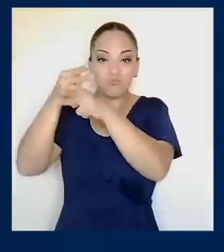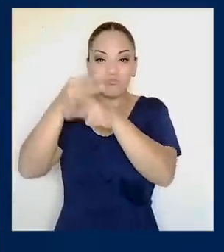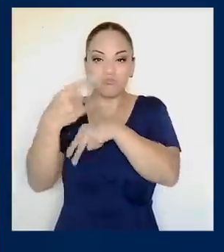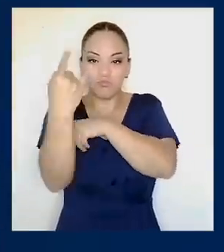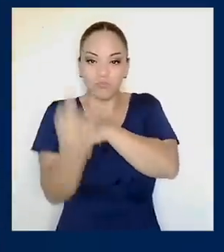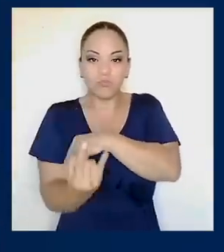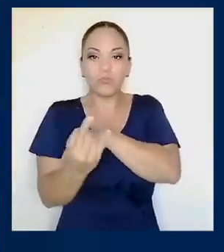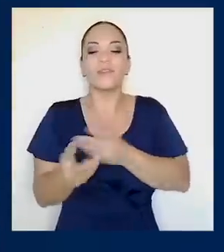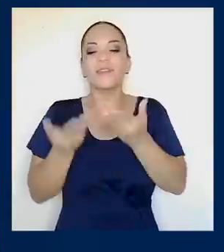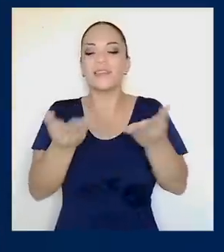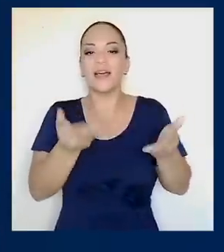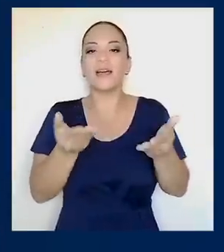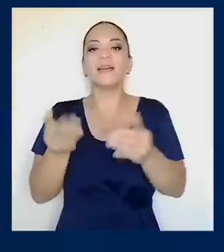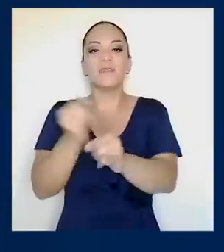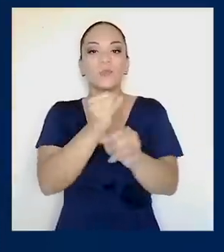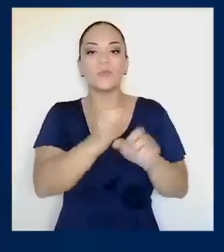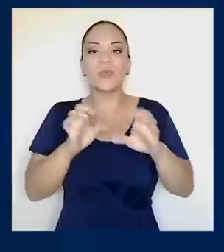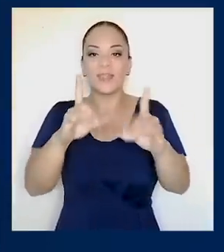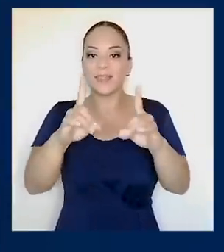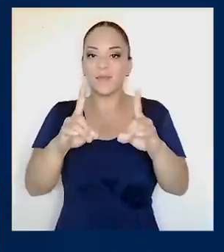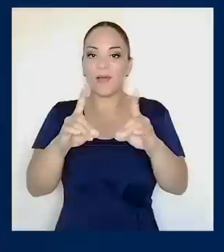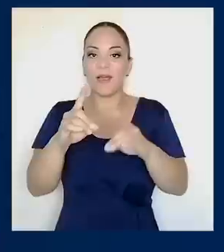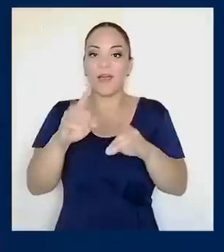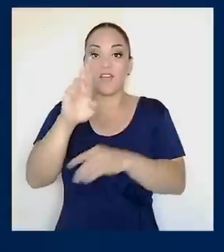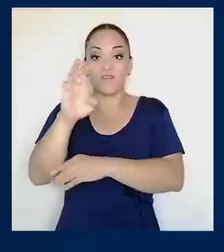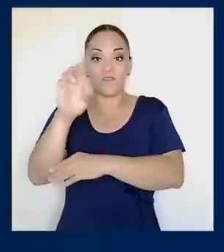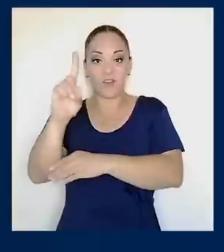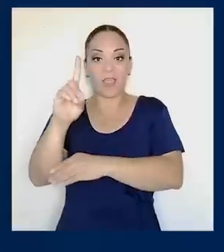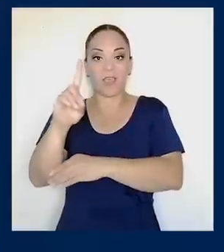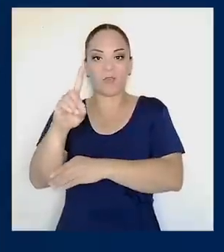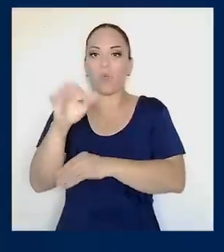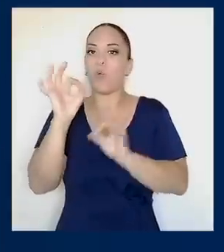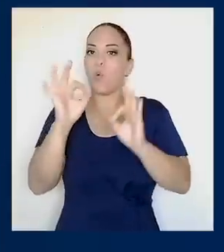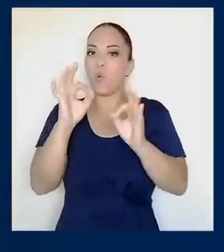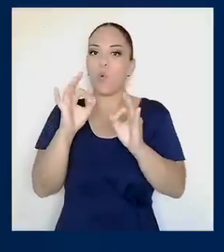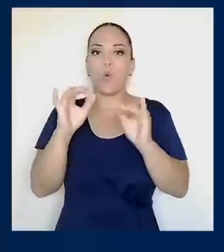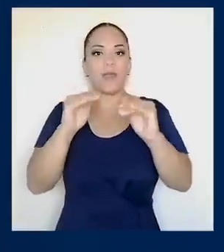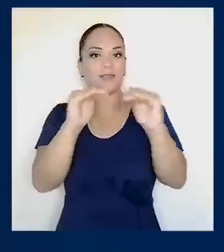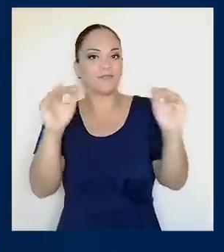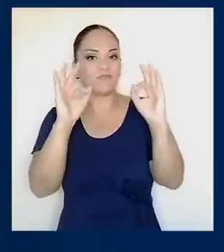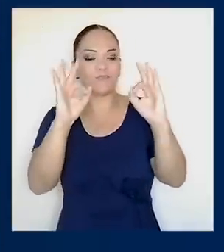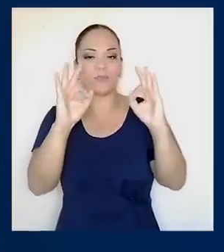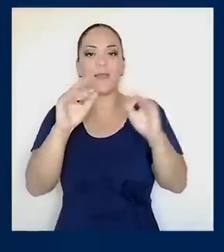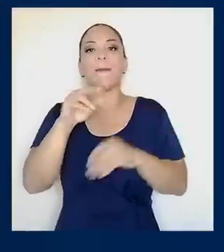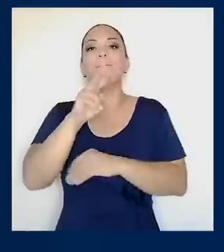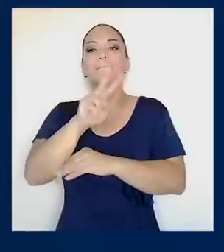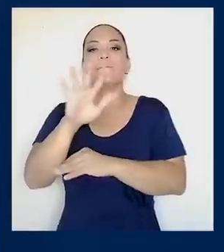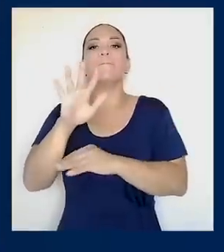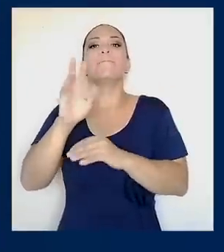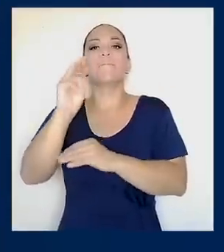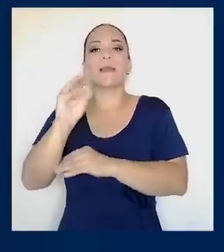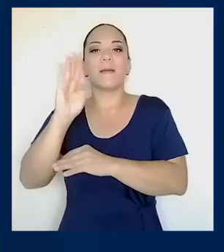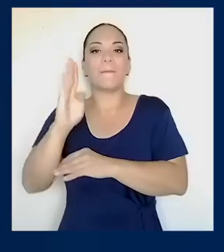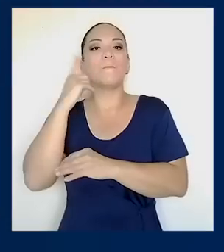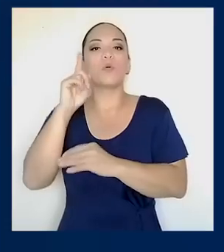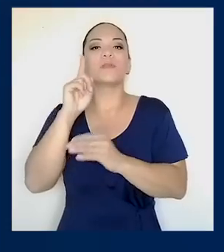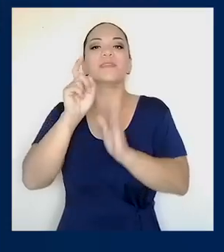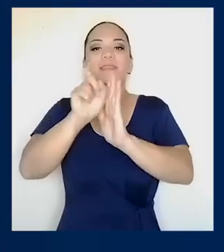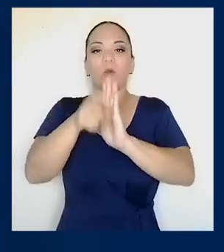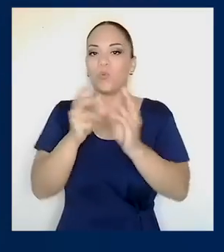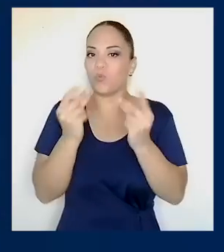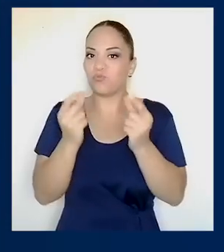dota a cada centro educativo de una red estable con una velocidad de descarga de 25 megabits por segundo.